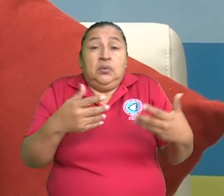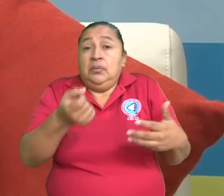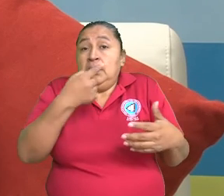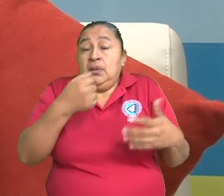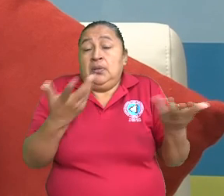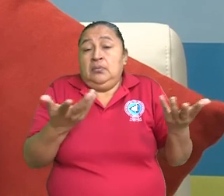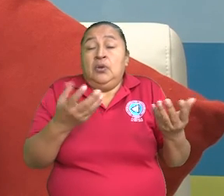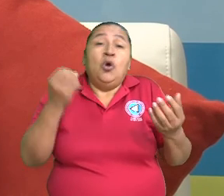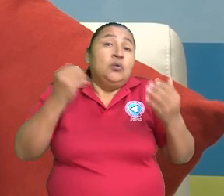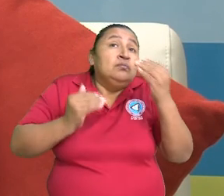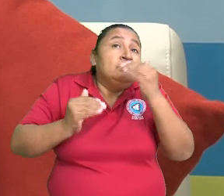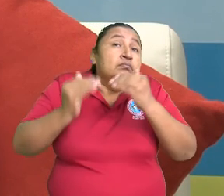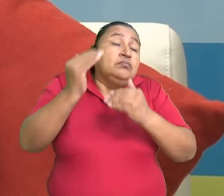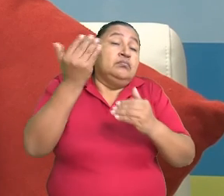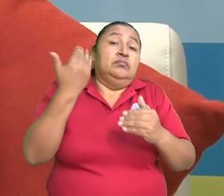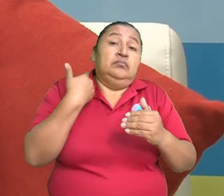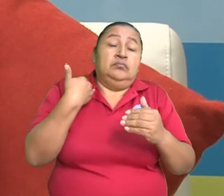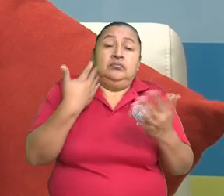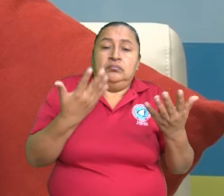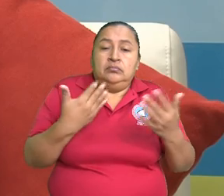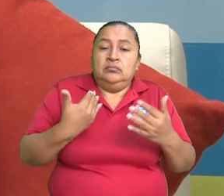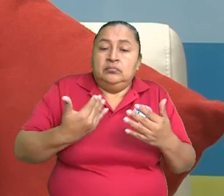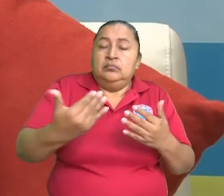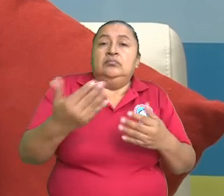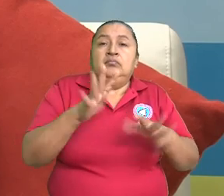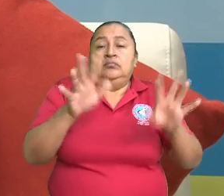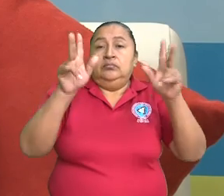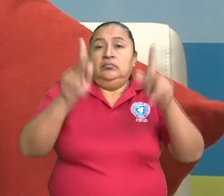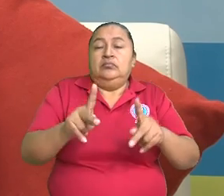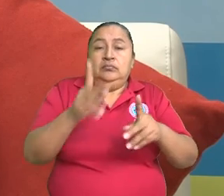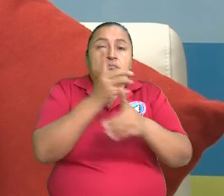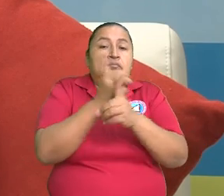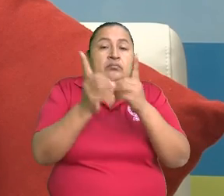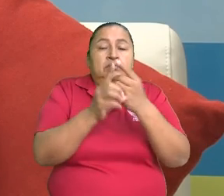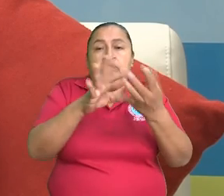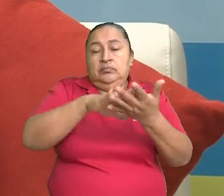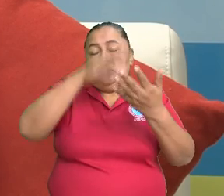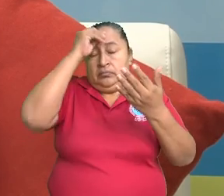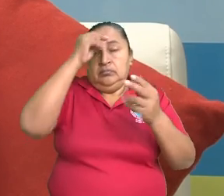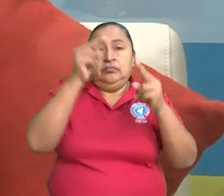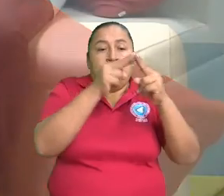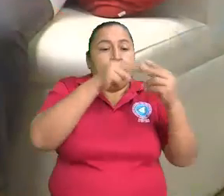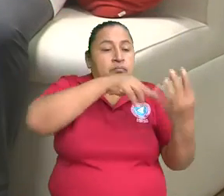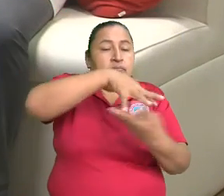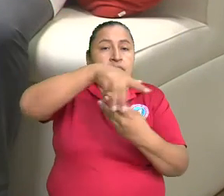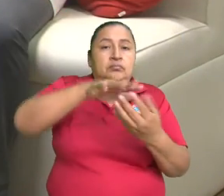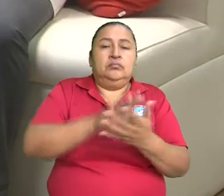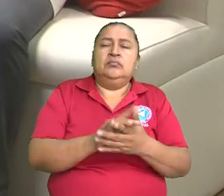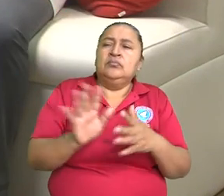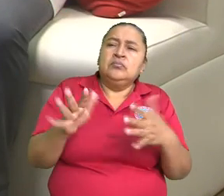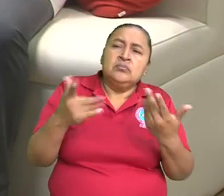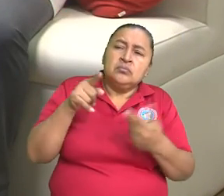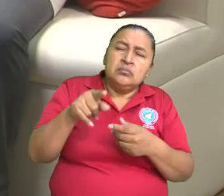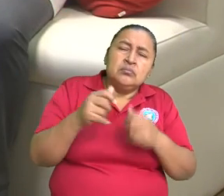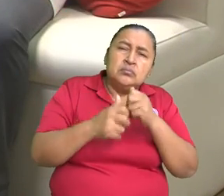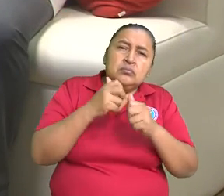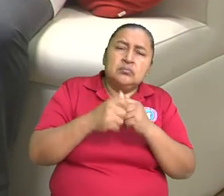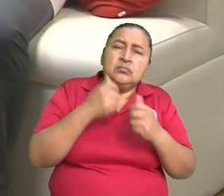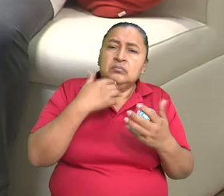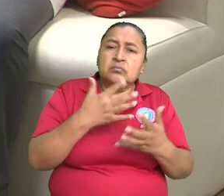O son de alto costo, pues, y al final, pues, el paciente tiene que aprender a convivir, pues, con este tipo ¿Y qué pasó ahí, doctor? ¿Para qué caen en esa secuela?